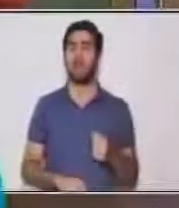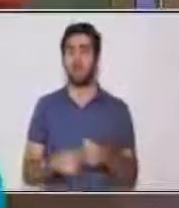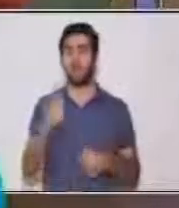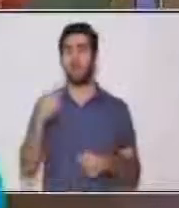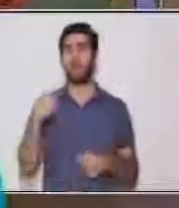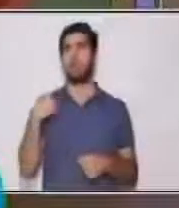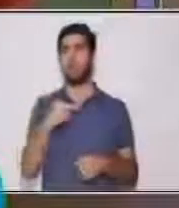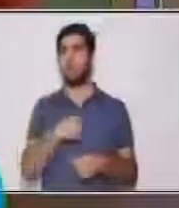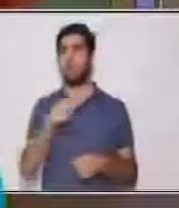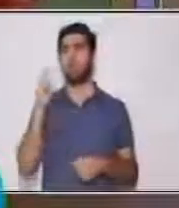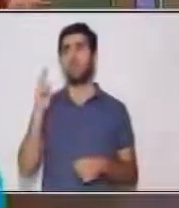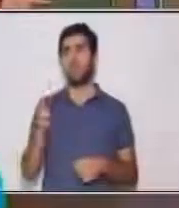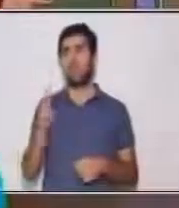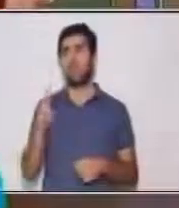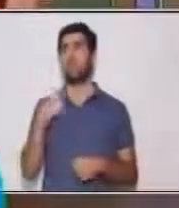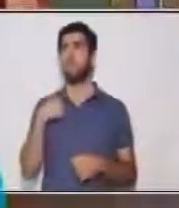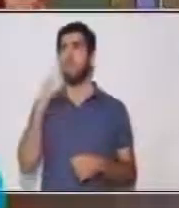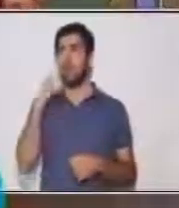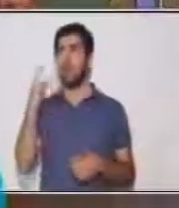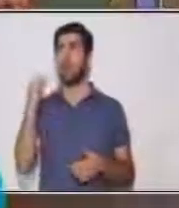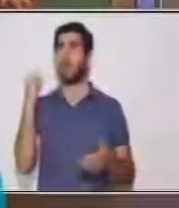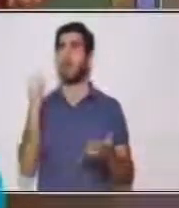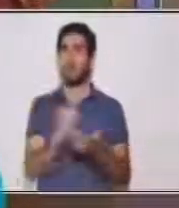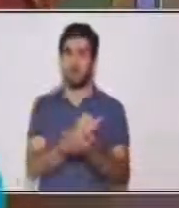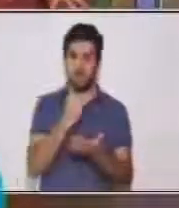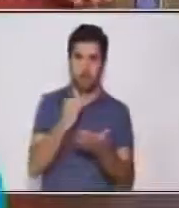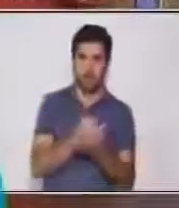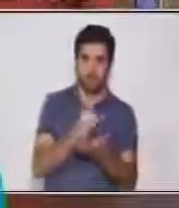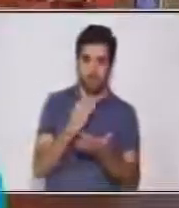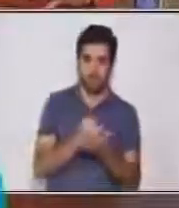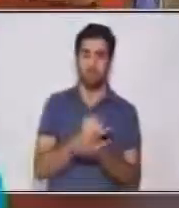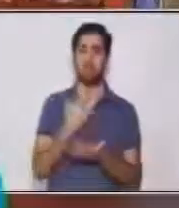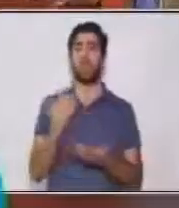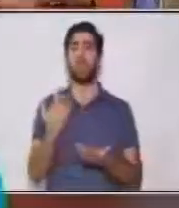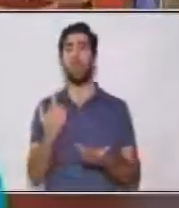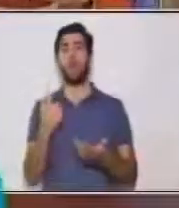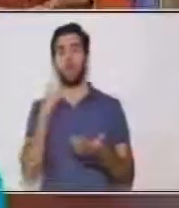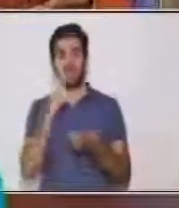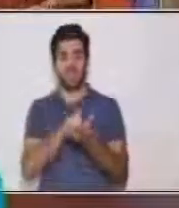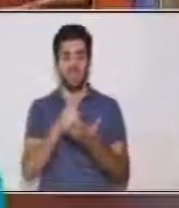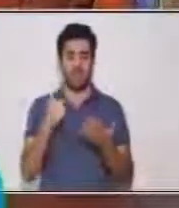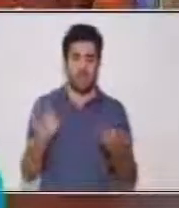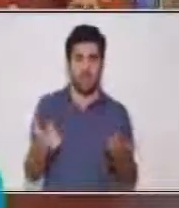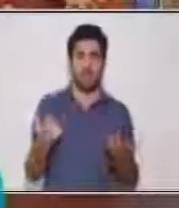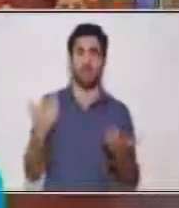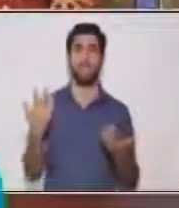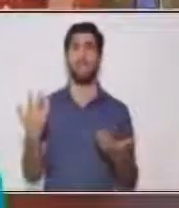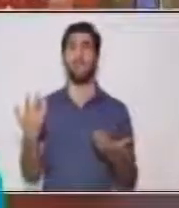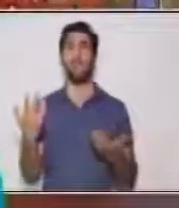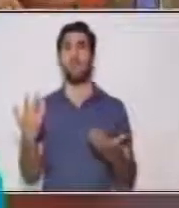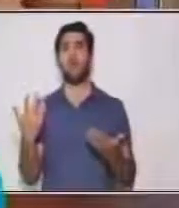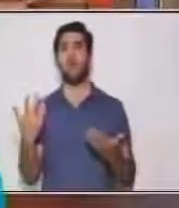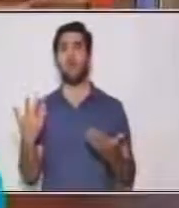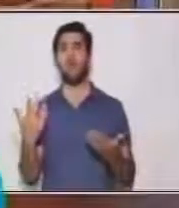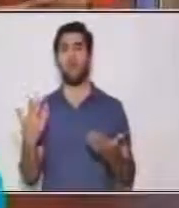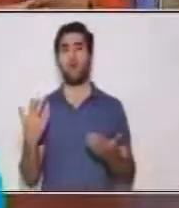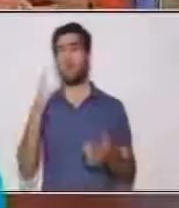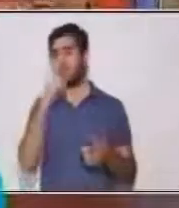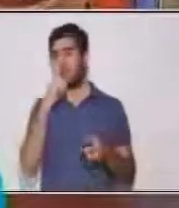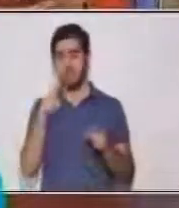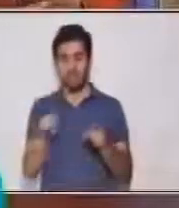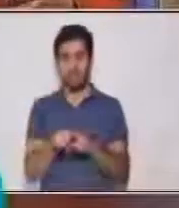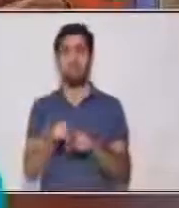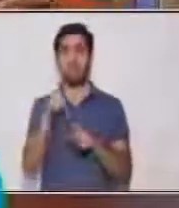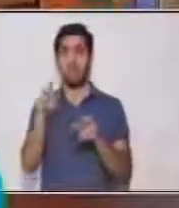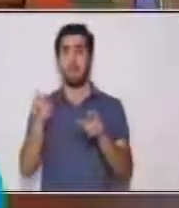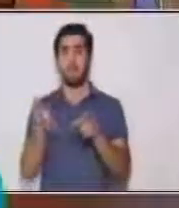y documentarnos en ciertas fuentes informativas como lo son libros, revistas e incluso los